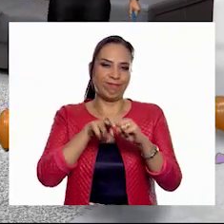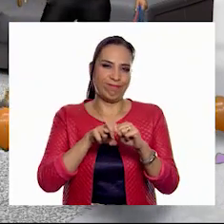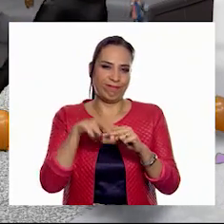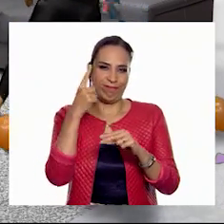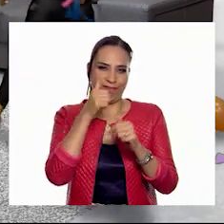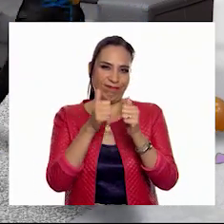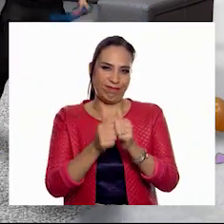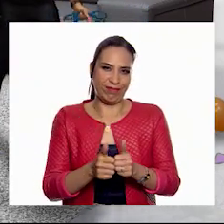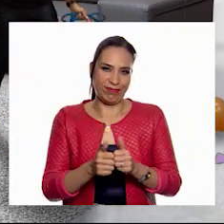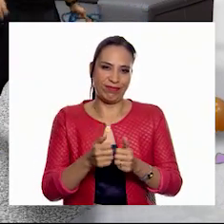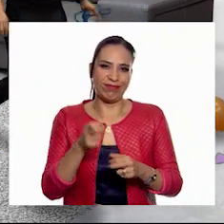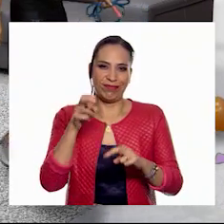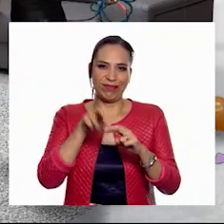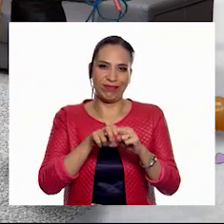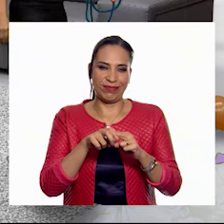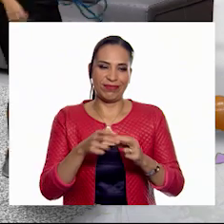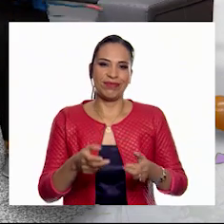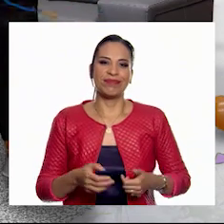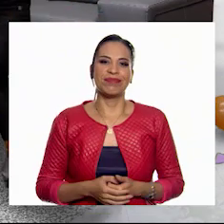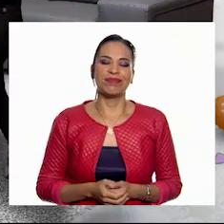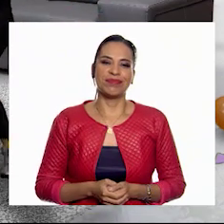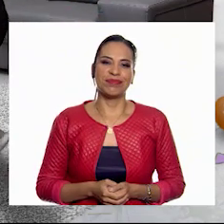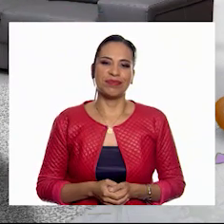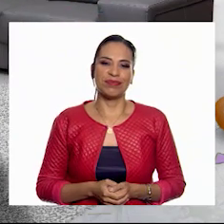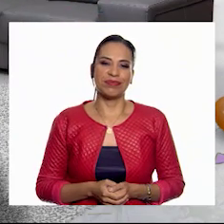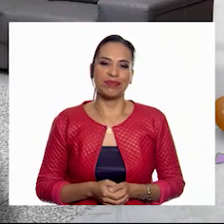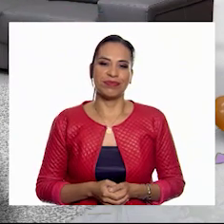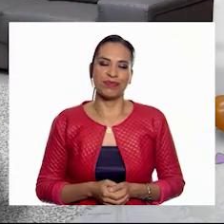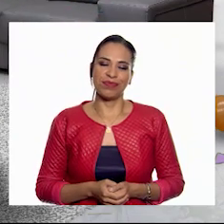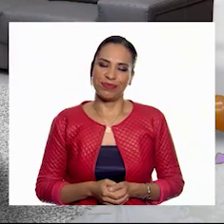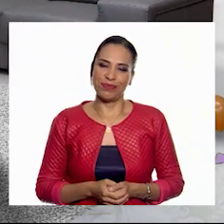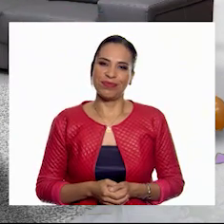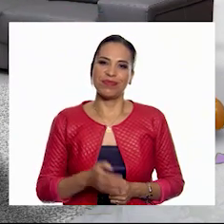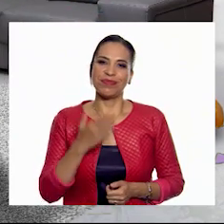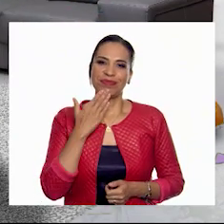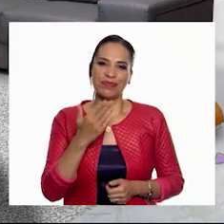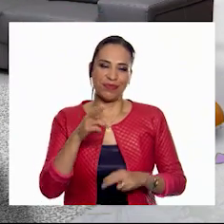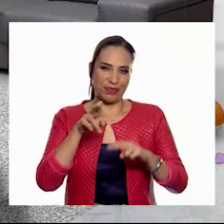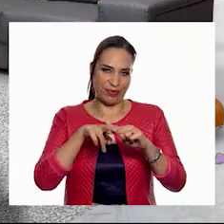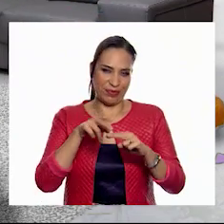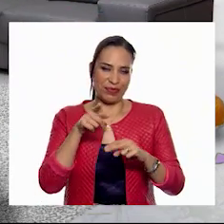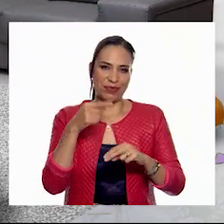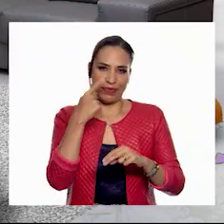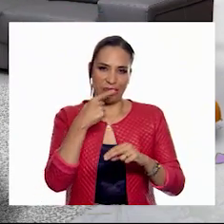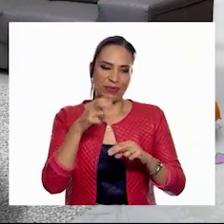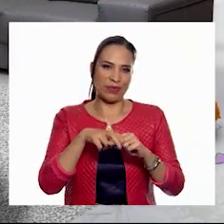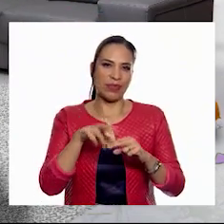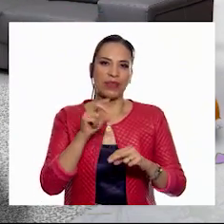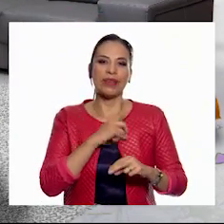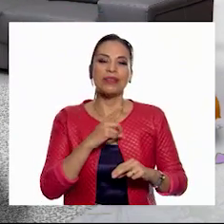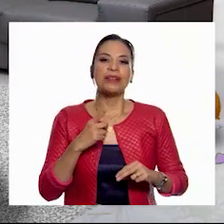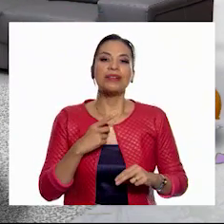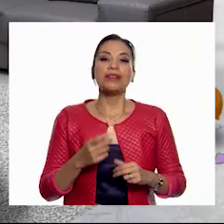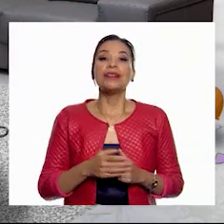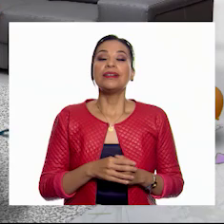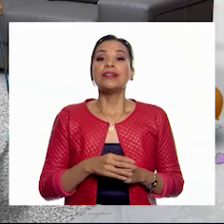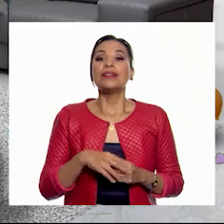Sedentaurus, ¿le dices? Yo del taurus, taurus. ¿Ya está? ¿Tarius? Exacto, tarius.